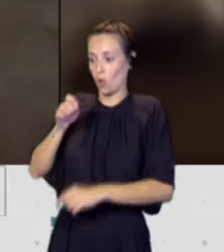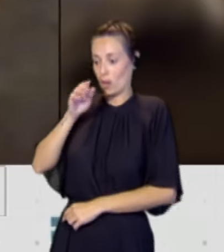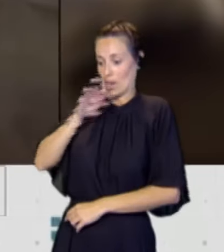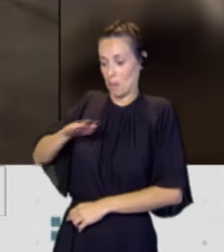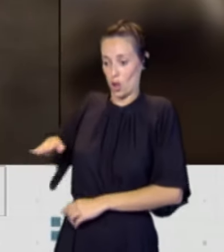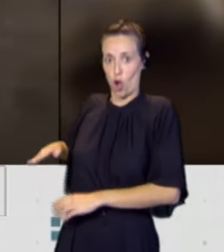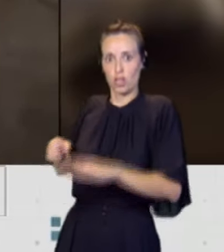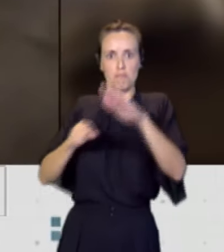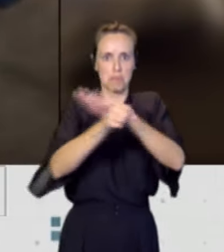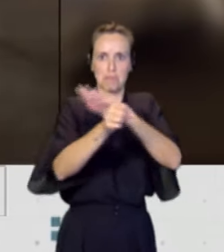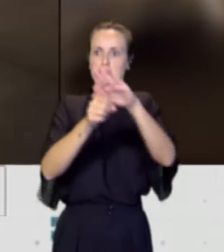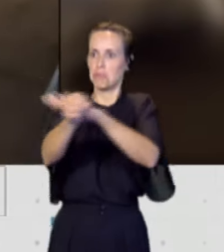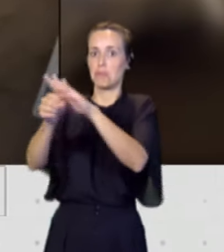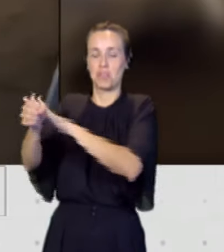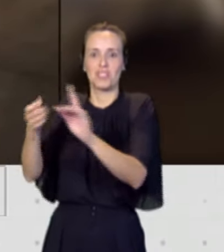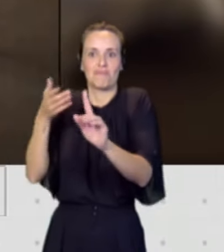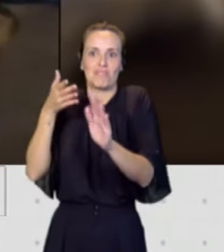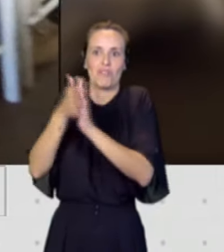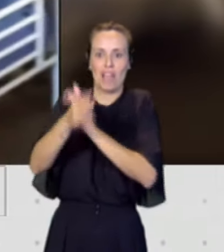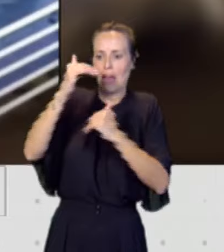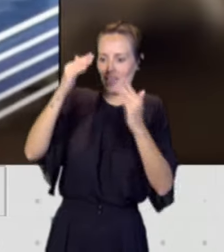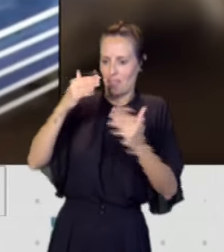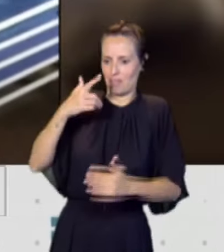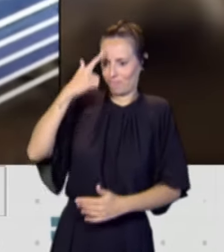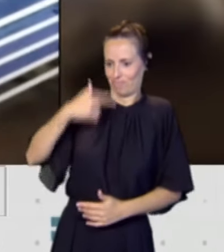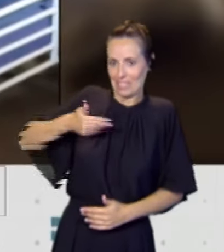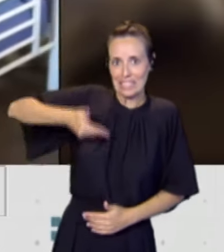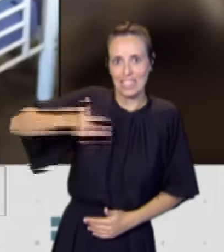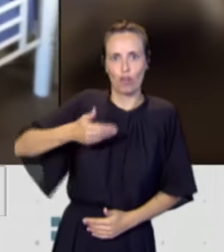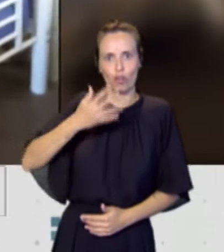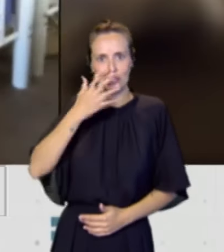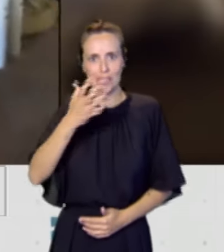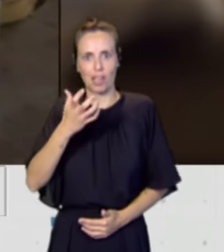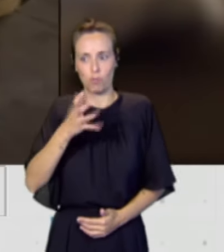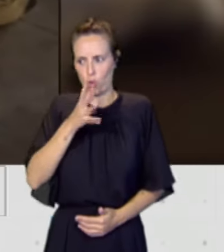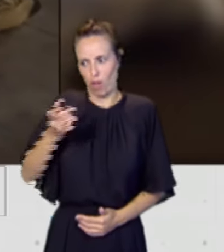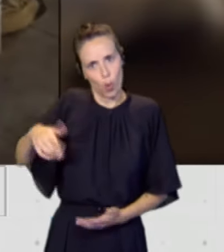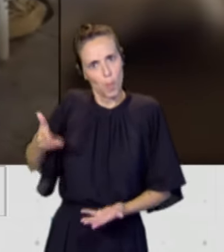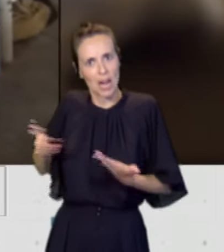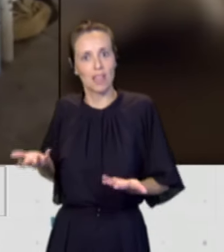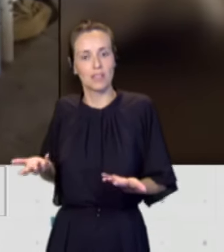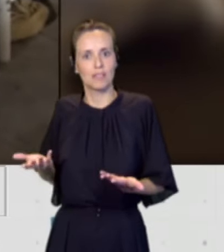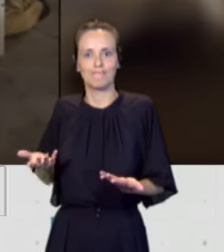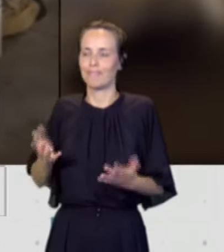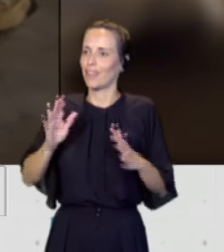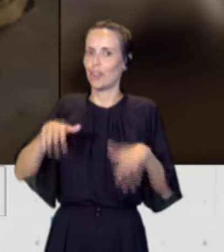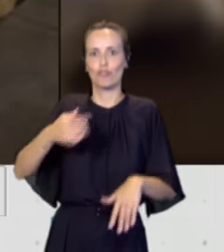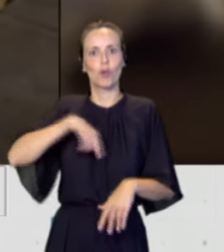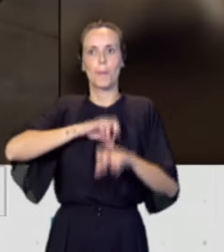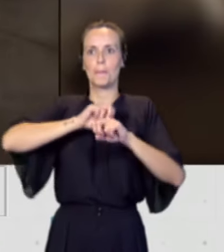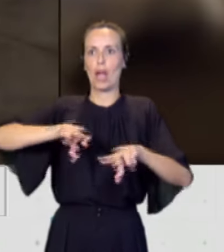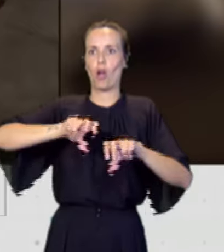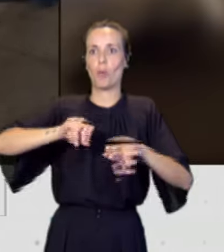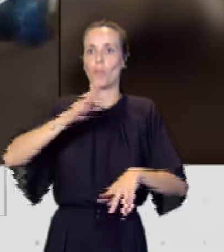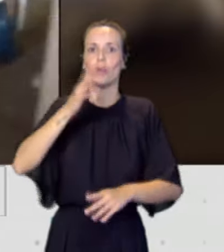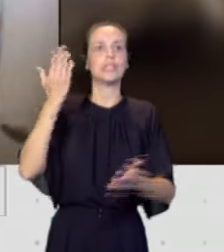digno y serio que se merecen, en lugar de seguir enquistándonos y poniendo la excusa de no hay, no